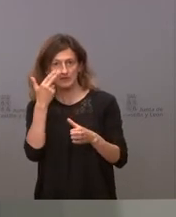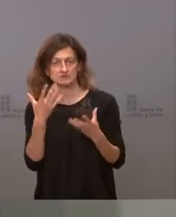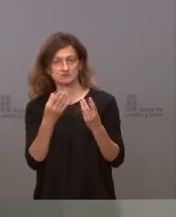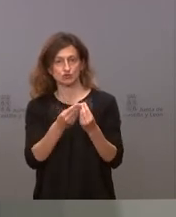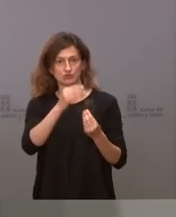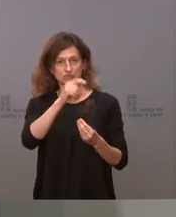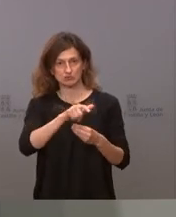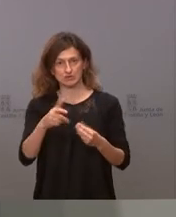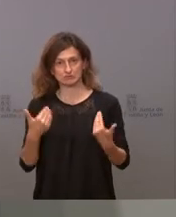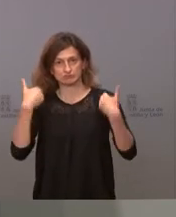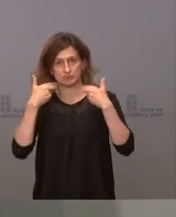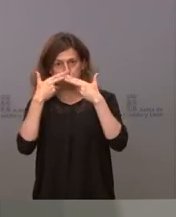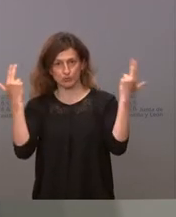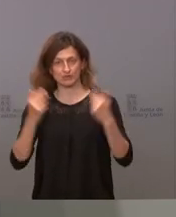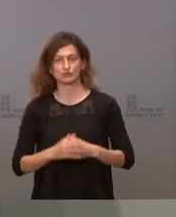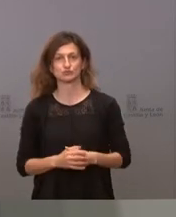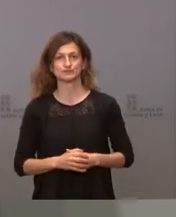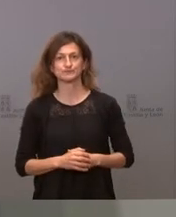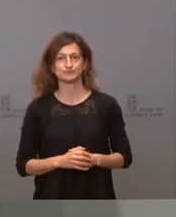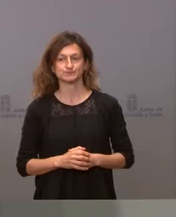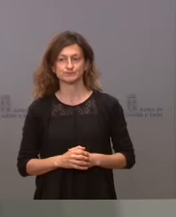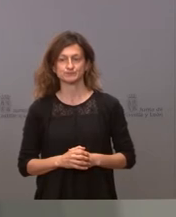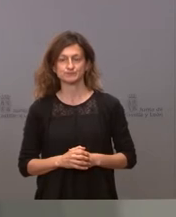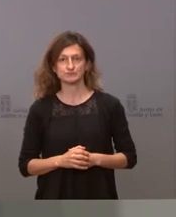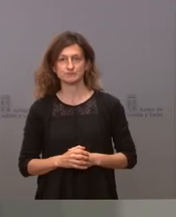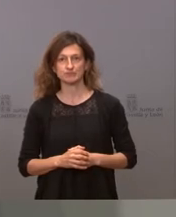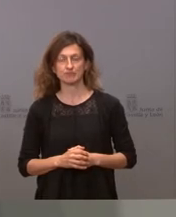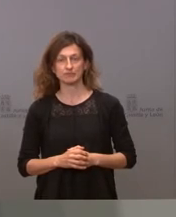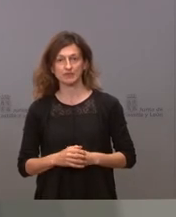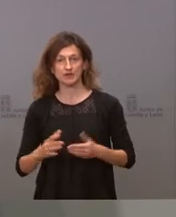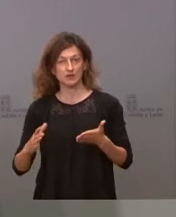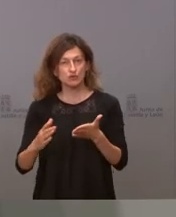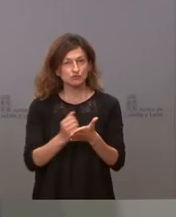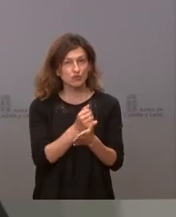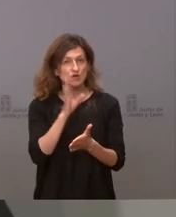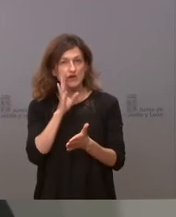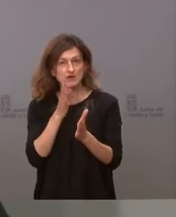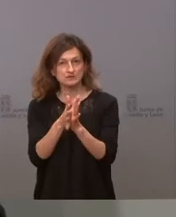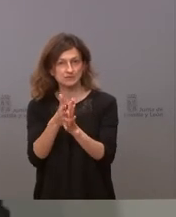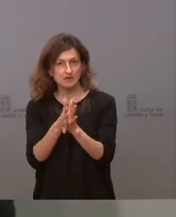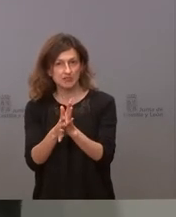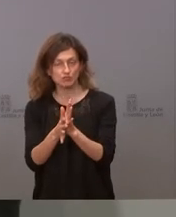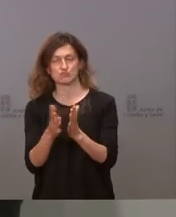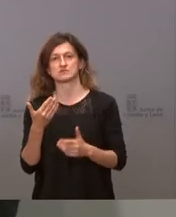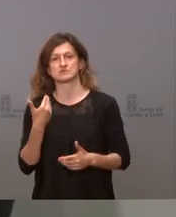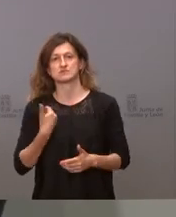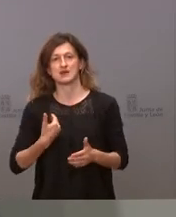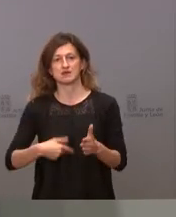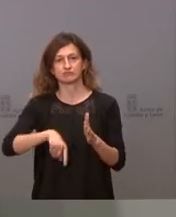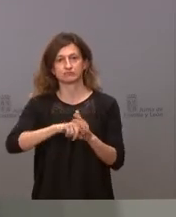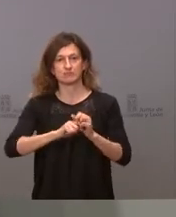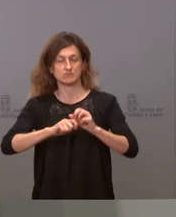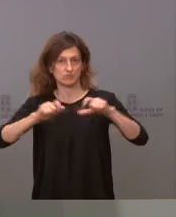públicos. Todo esto está ya en nuestro portal